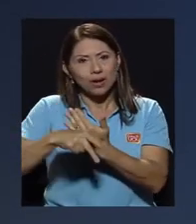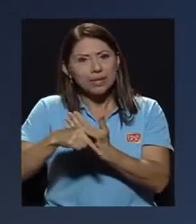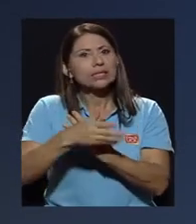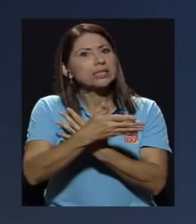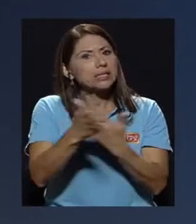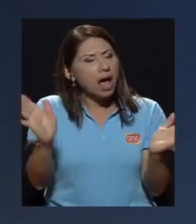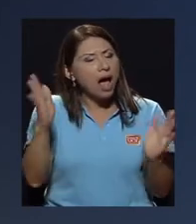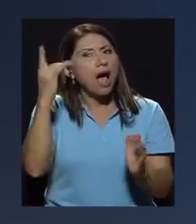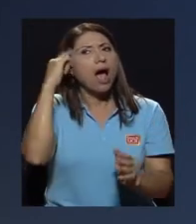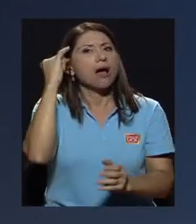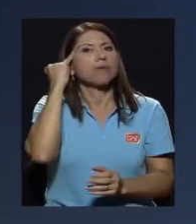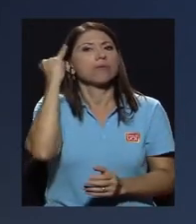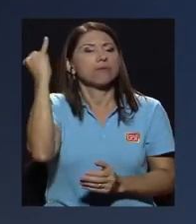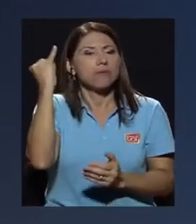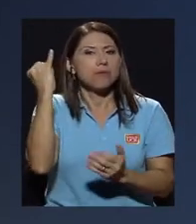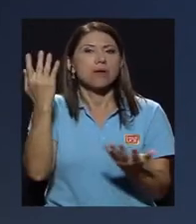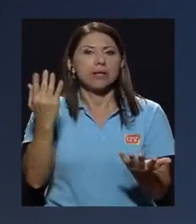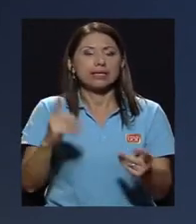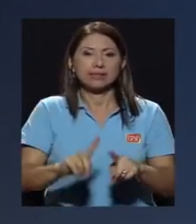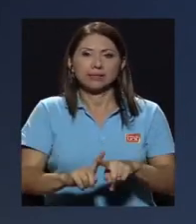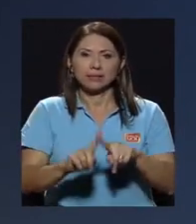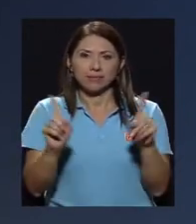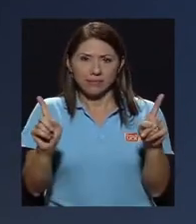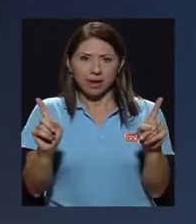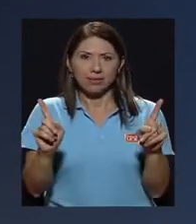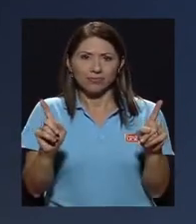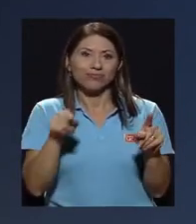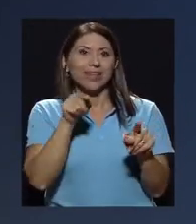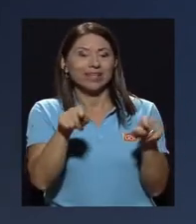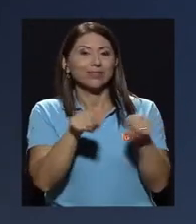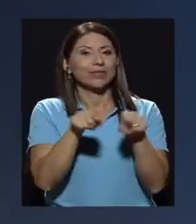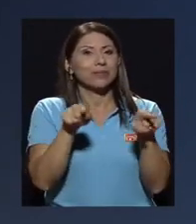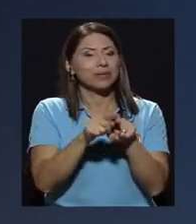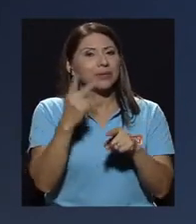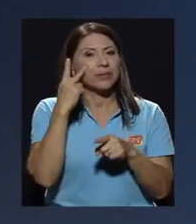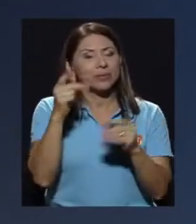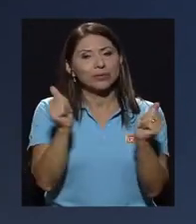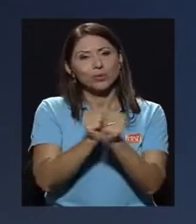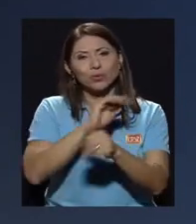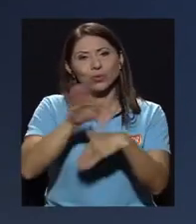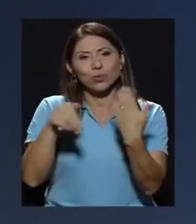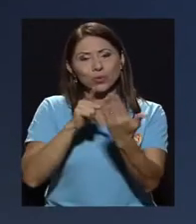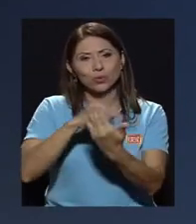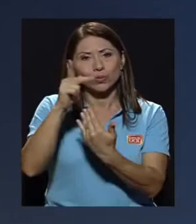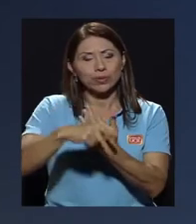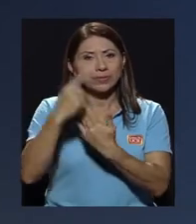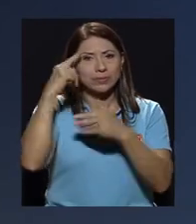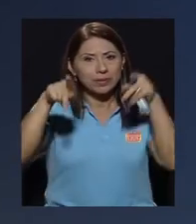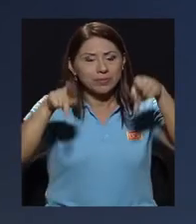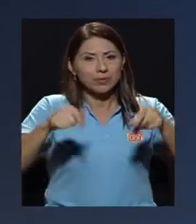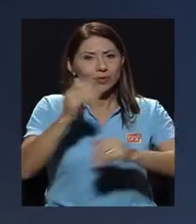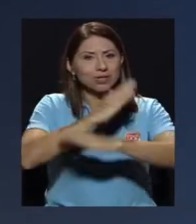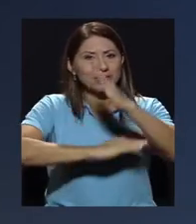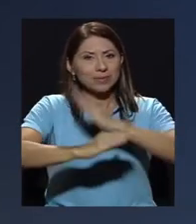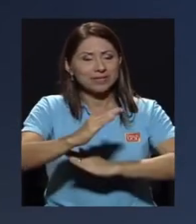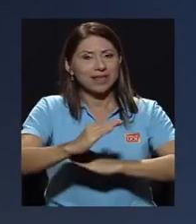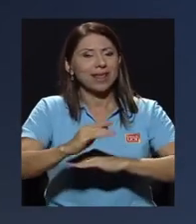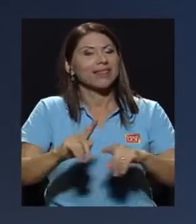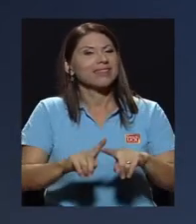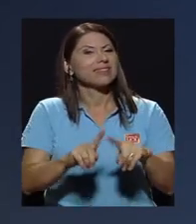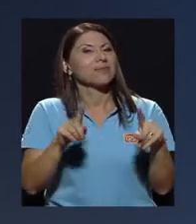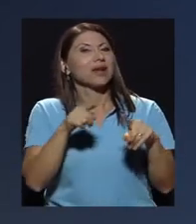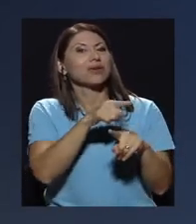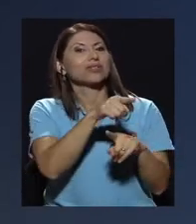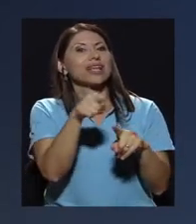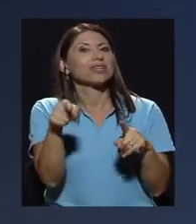demás han tenido iniciativas. Sin embargo, y esto también lo vemos con todos los programas que hay para las personas con discapacidad, es que